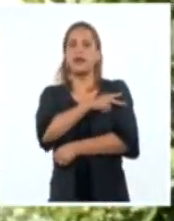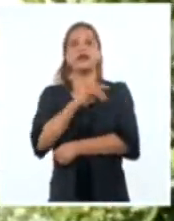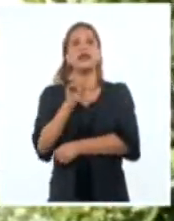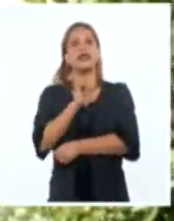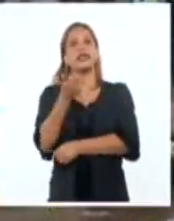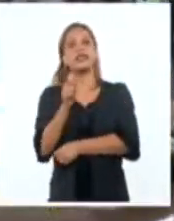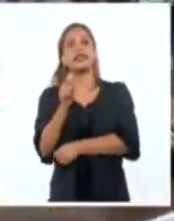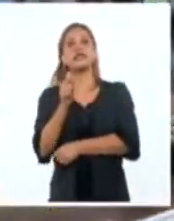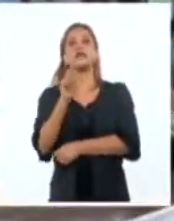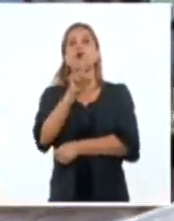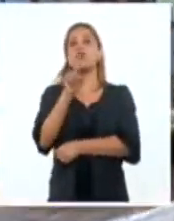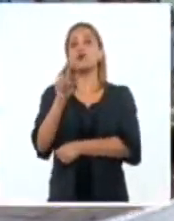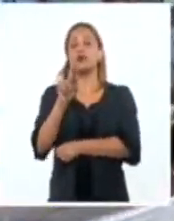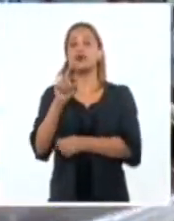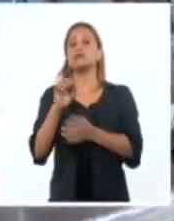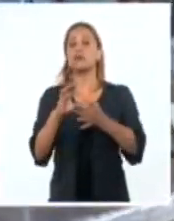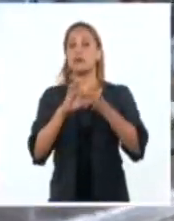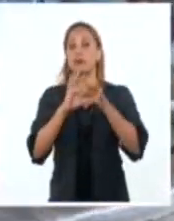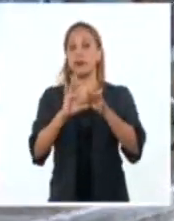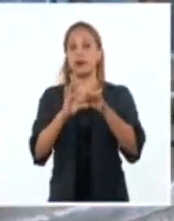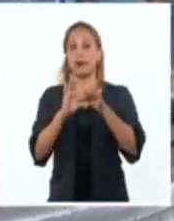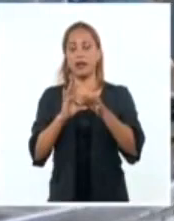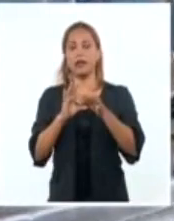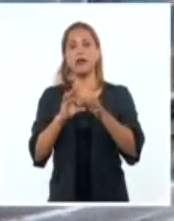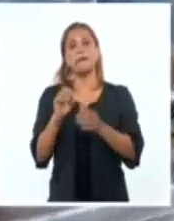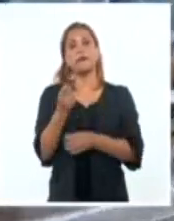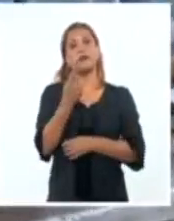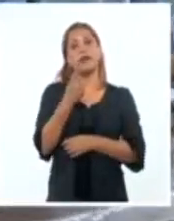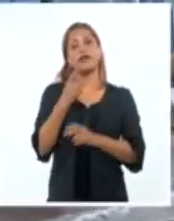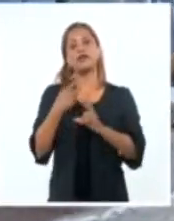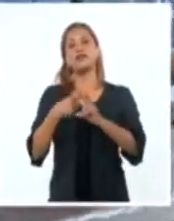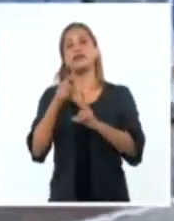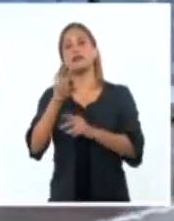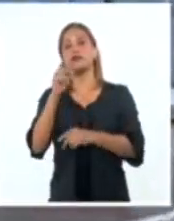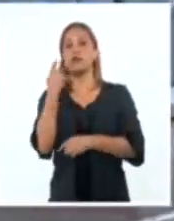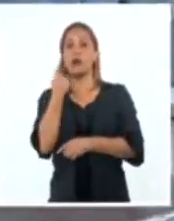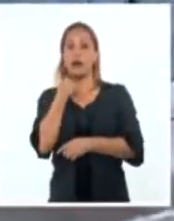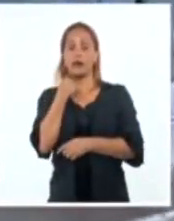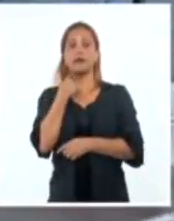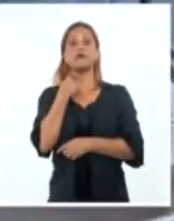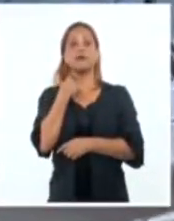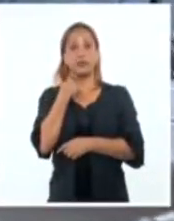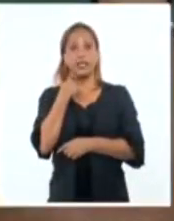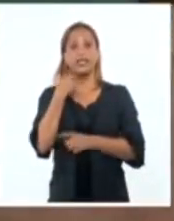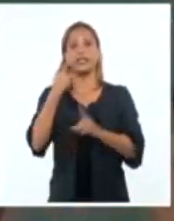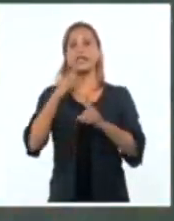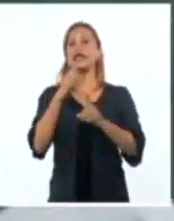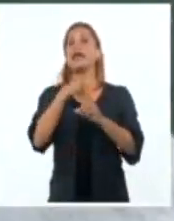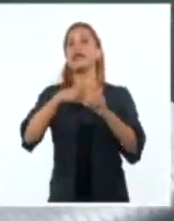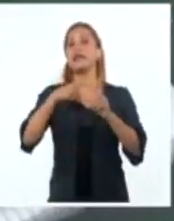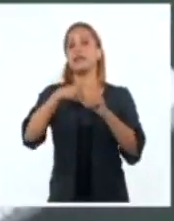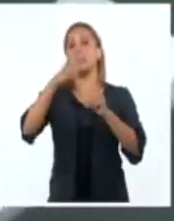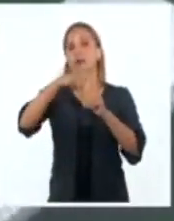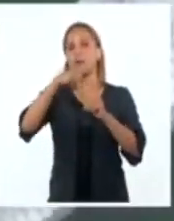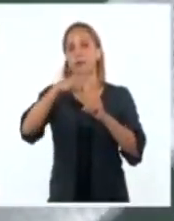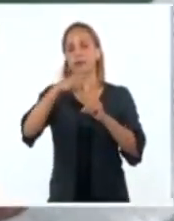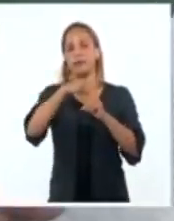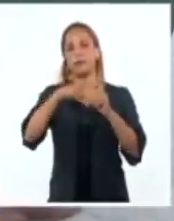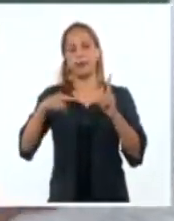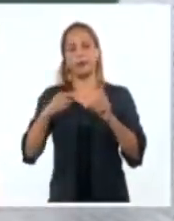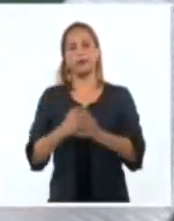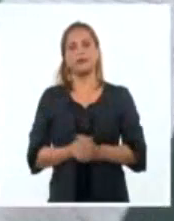décimo y onceno de preuniversitario, así como primer y segundo años de la educación técnica profesional y de las escuelas